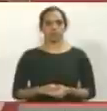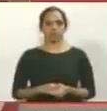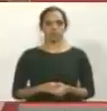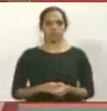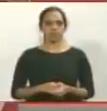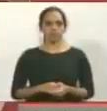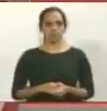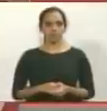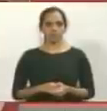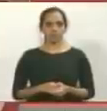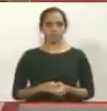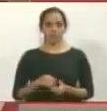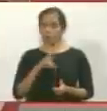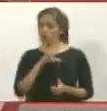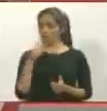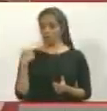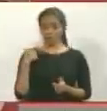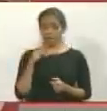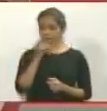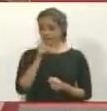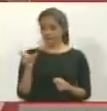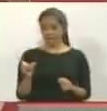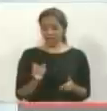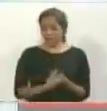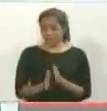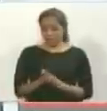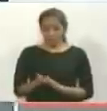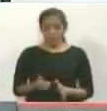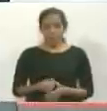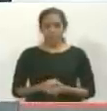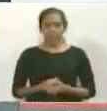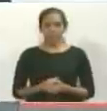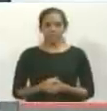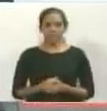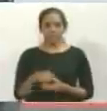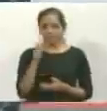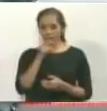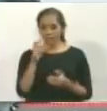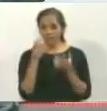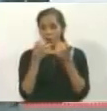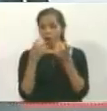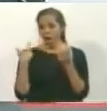lo que es que no tenían gente, eso es todo, mira, este es el gentío que tenían.